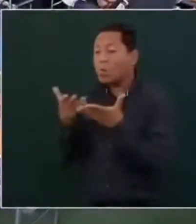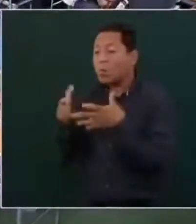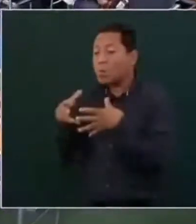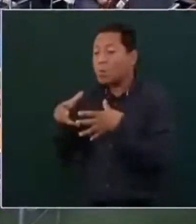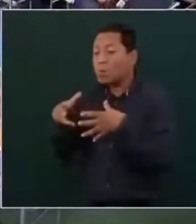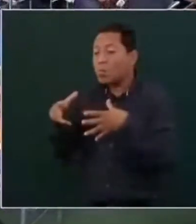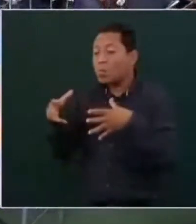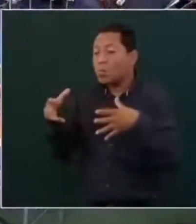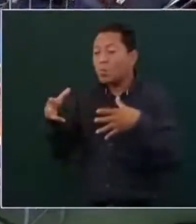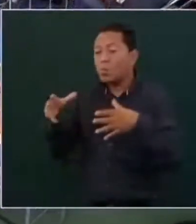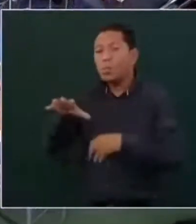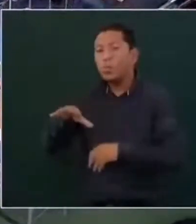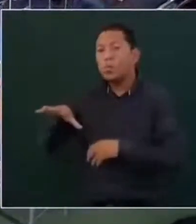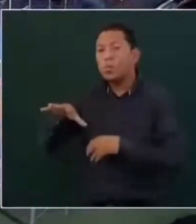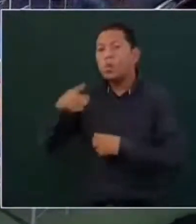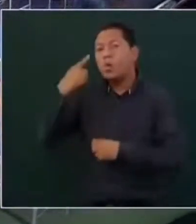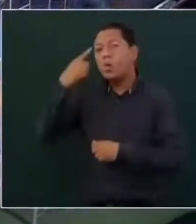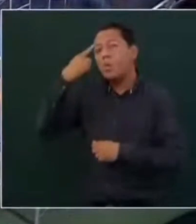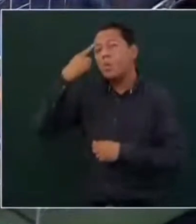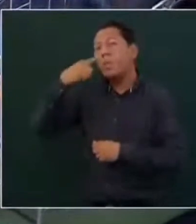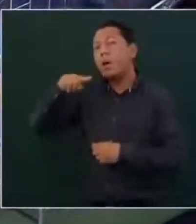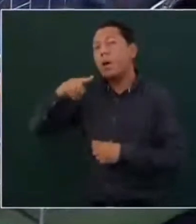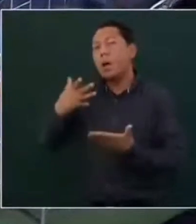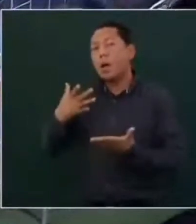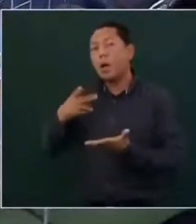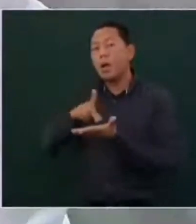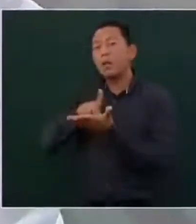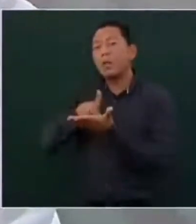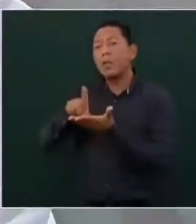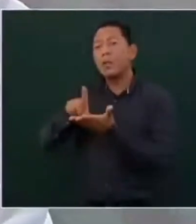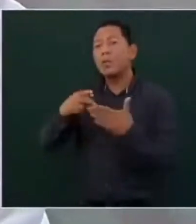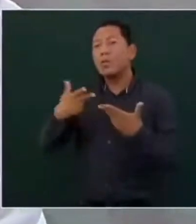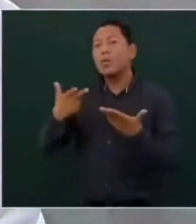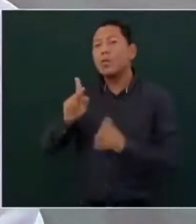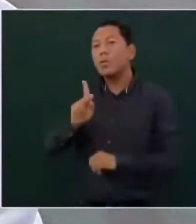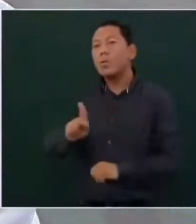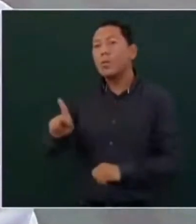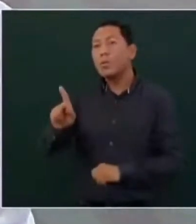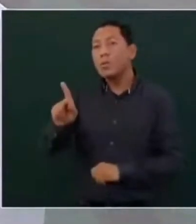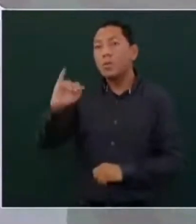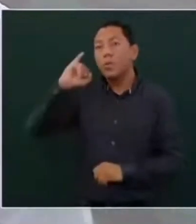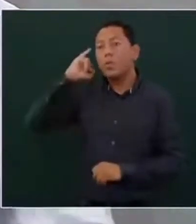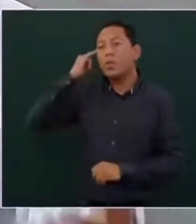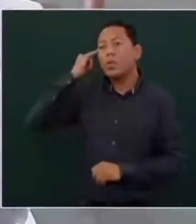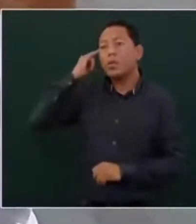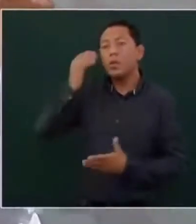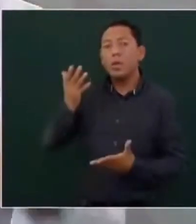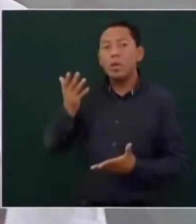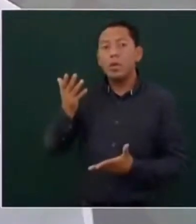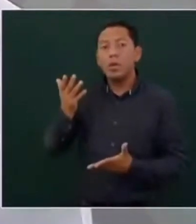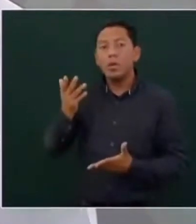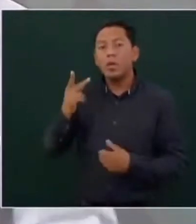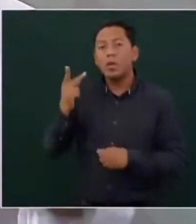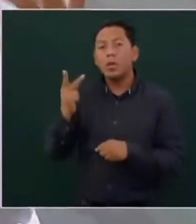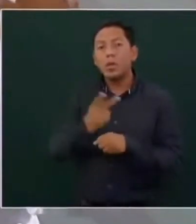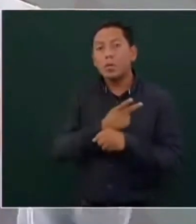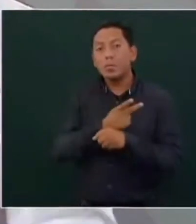para reivindicar los derechos de los pueblos indígenas el Estado promueve